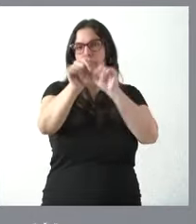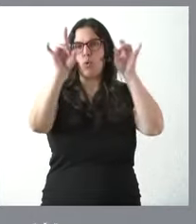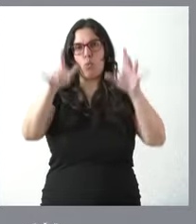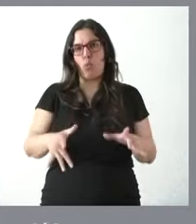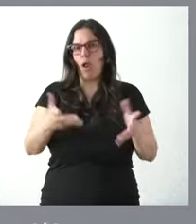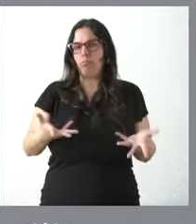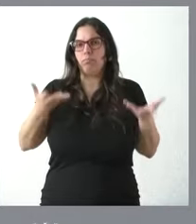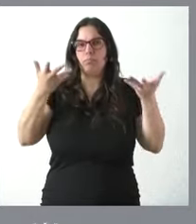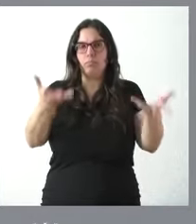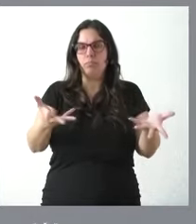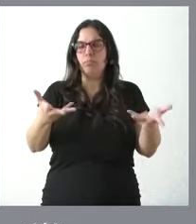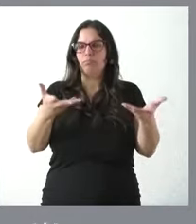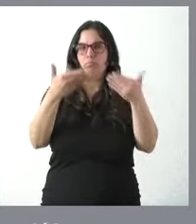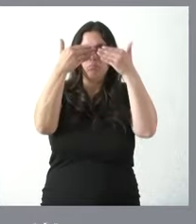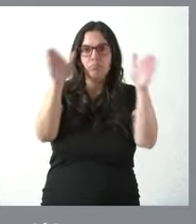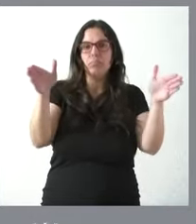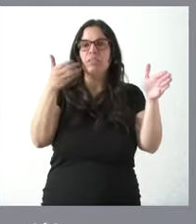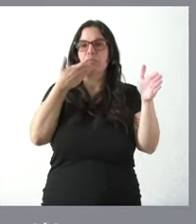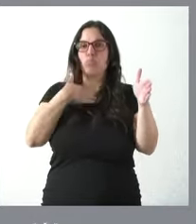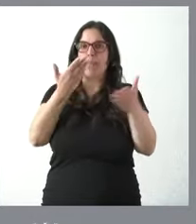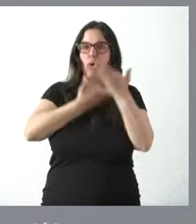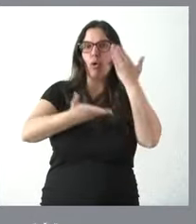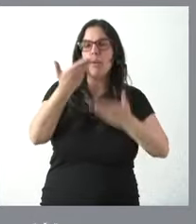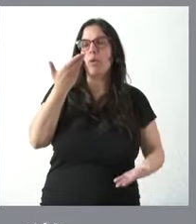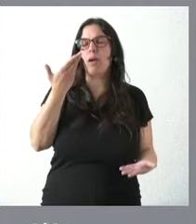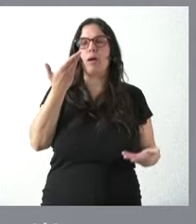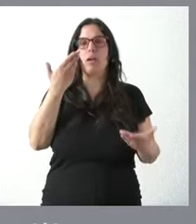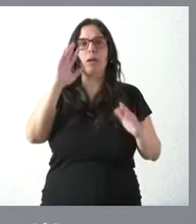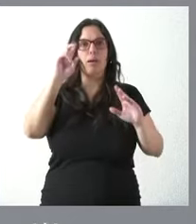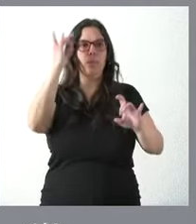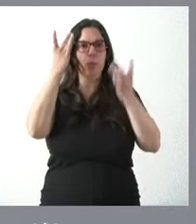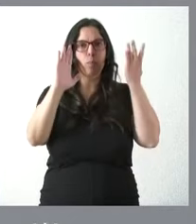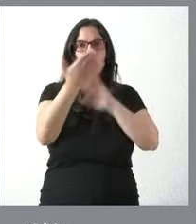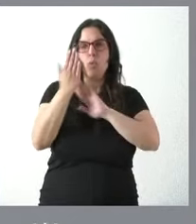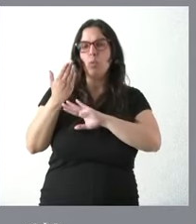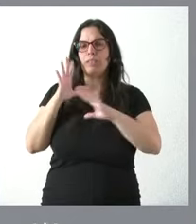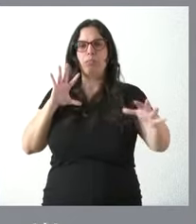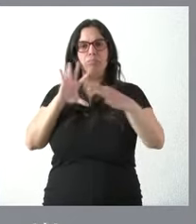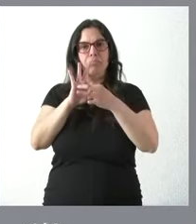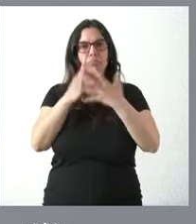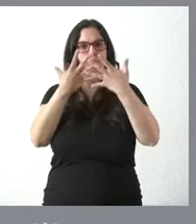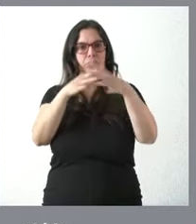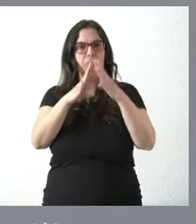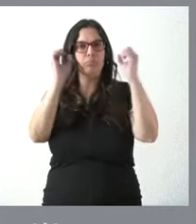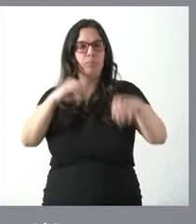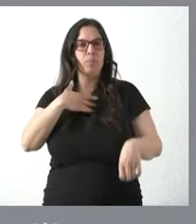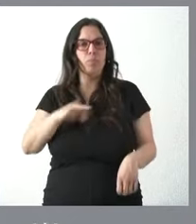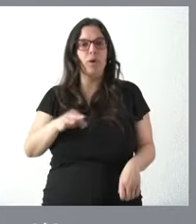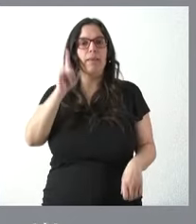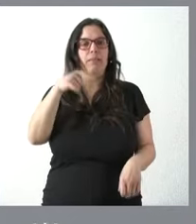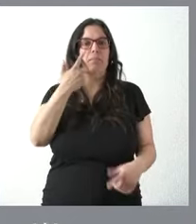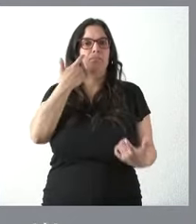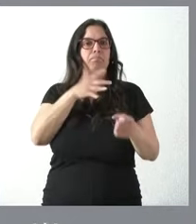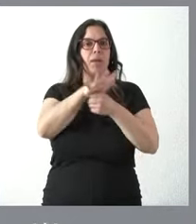salga elegido y por tanto en todo aquello que podamos colaborar en todas aquellas propuestas que puedan encajar y que también se vean en el ámbito